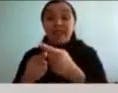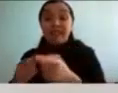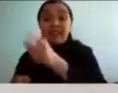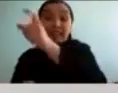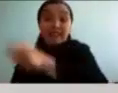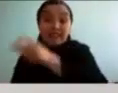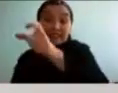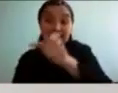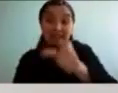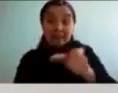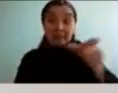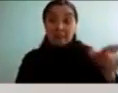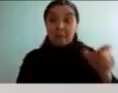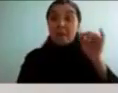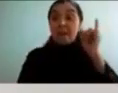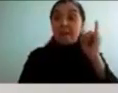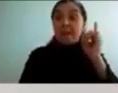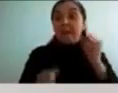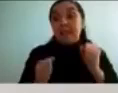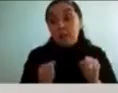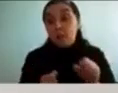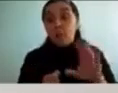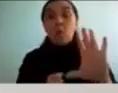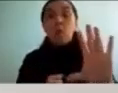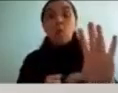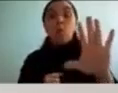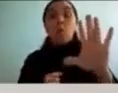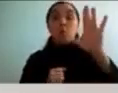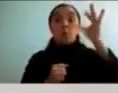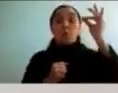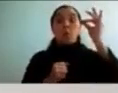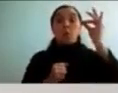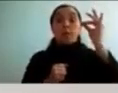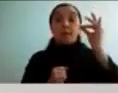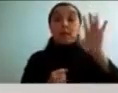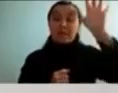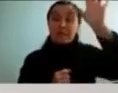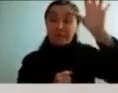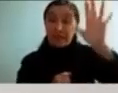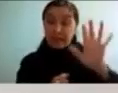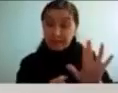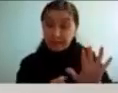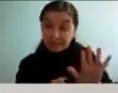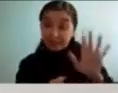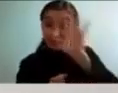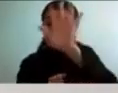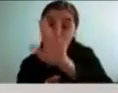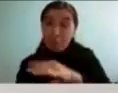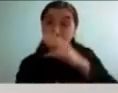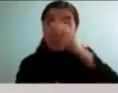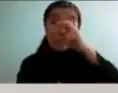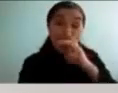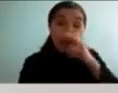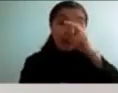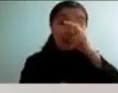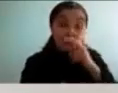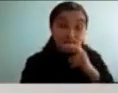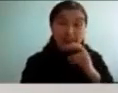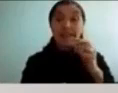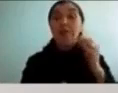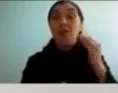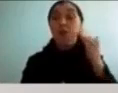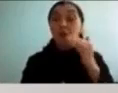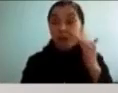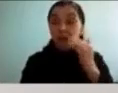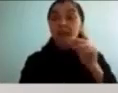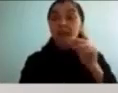un perfil análogo en los niños con TDAH en cuanto a que son aquellas cosas que despiertan